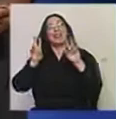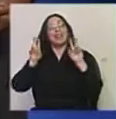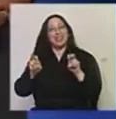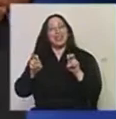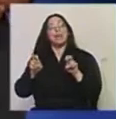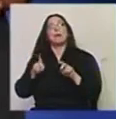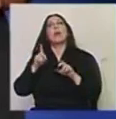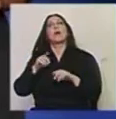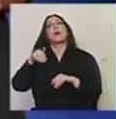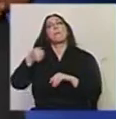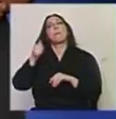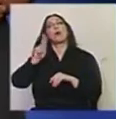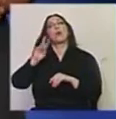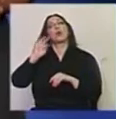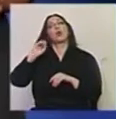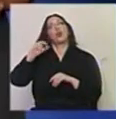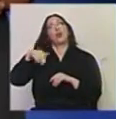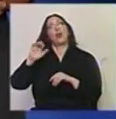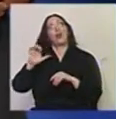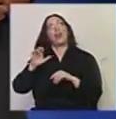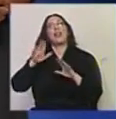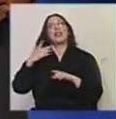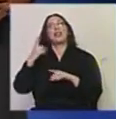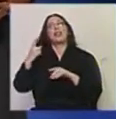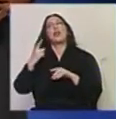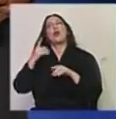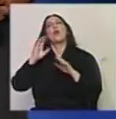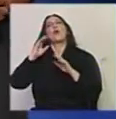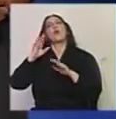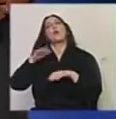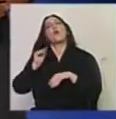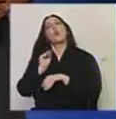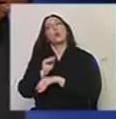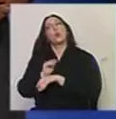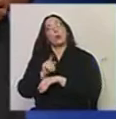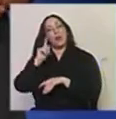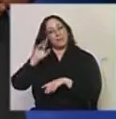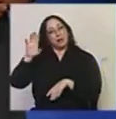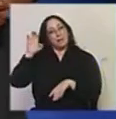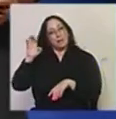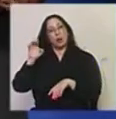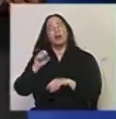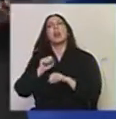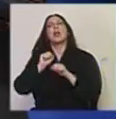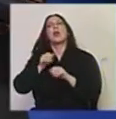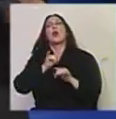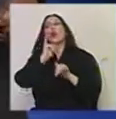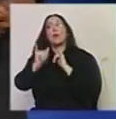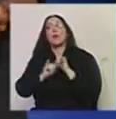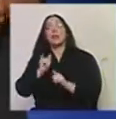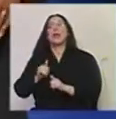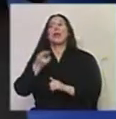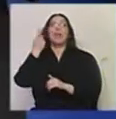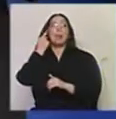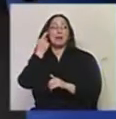con Sergio Mautoni, que es el director nacional de Cultura, y haciendo memoria de que ya pueden enviar tus comentarios, experiencias,